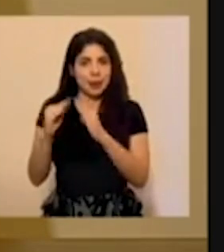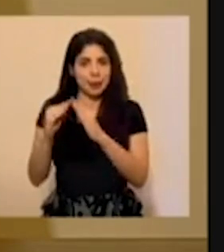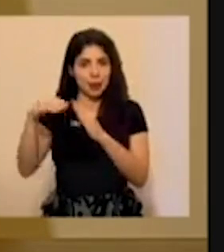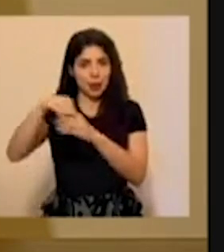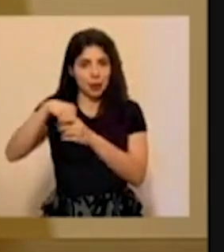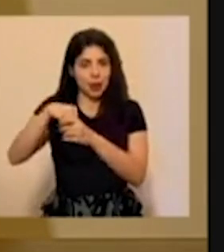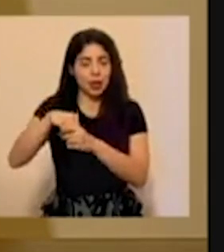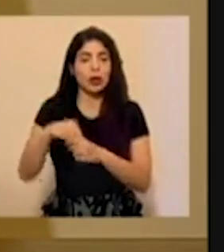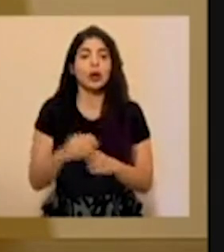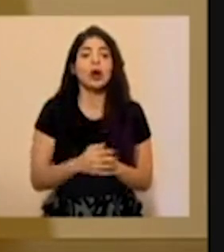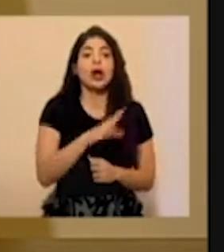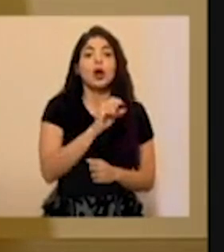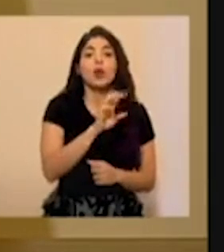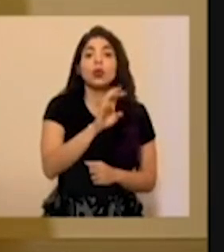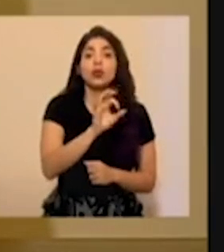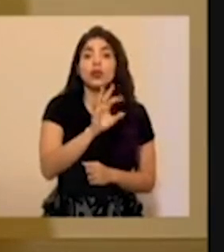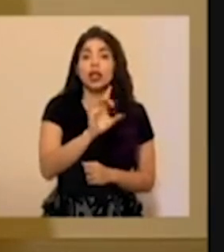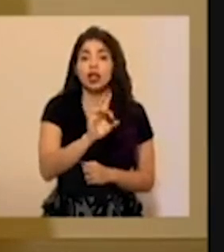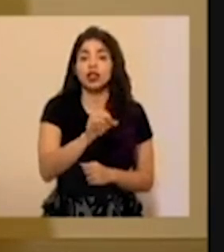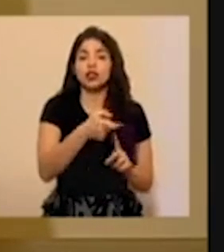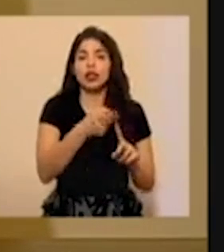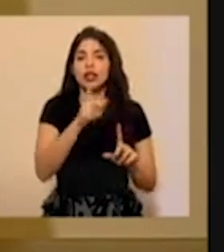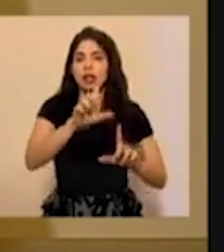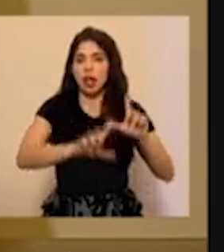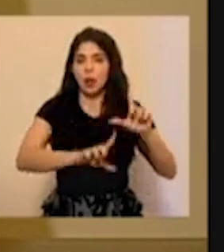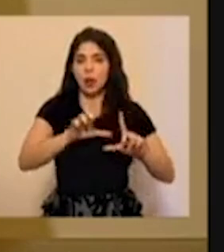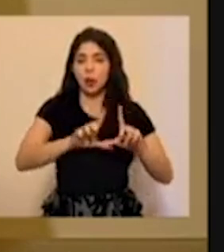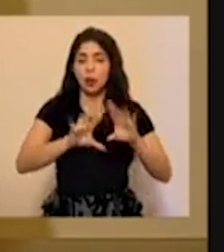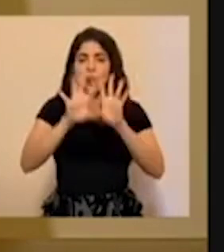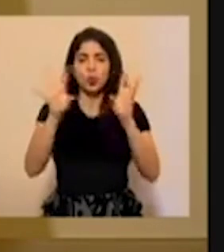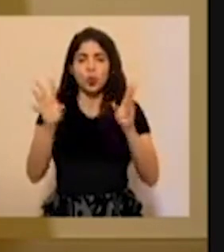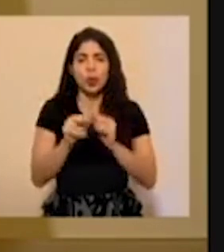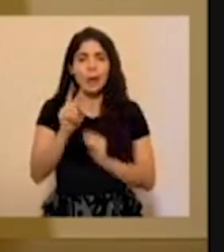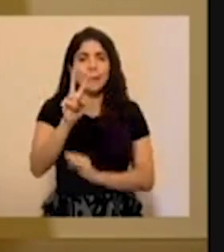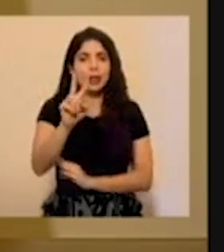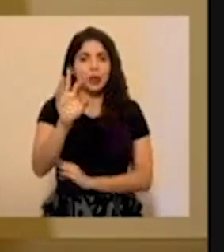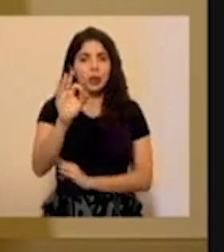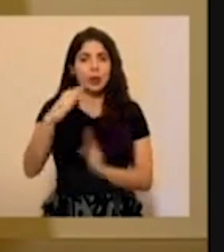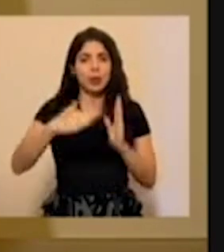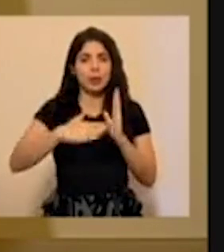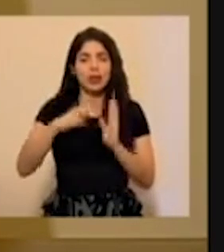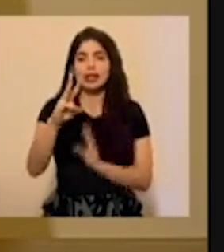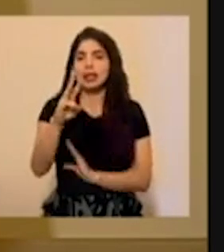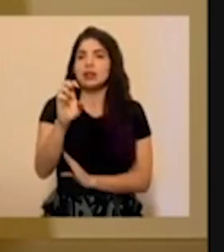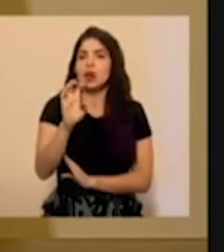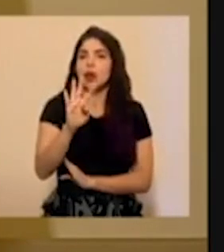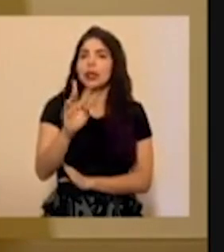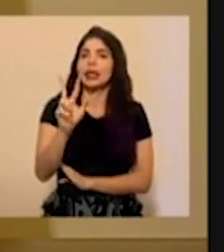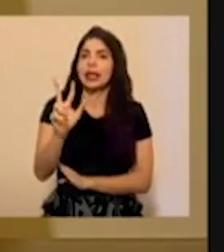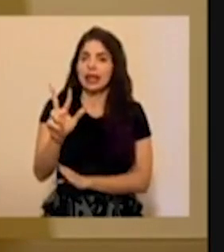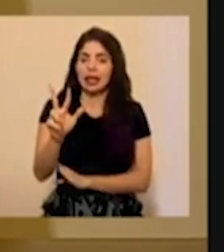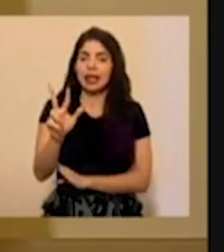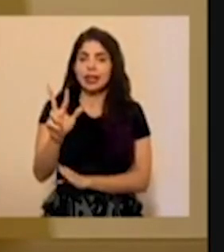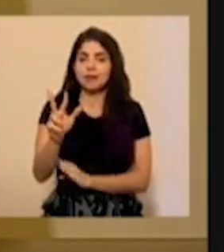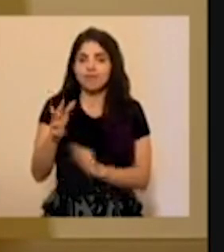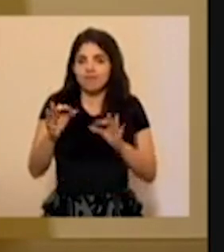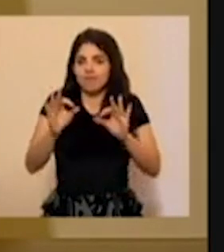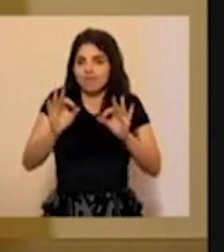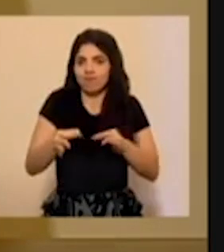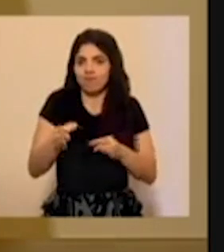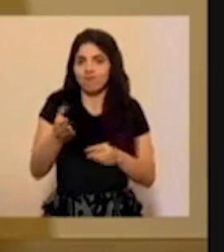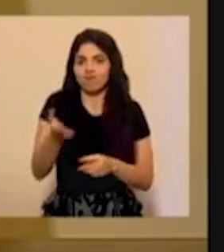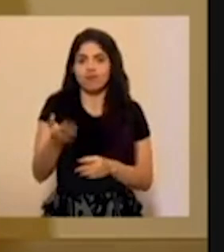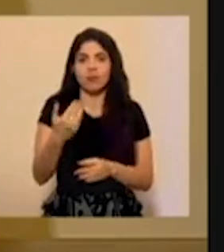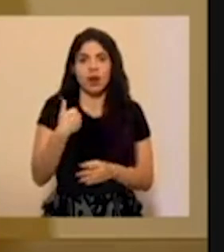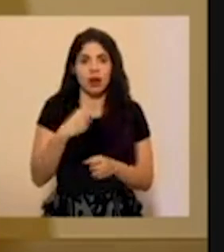498 por laboratorio, para un total de 29.643 casos confirmados